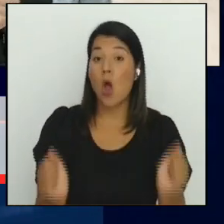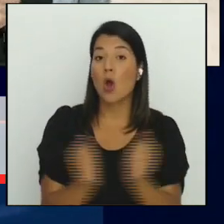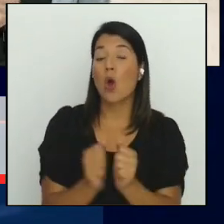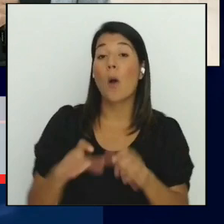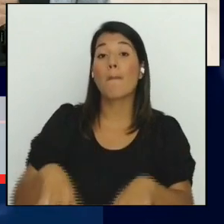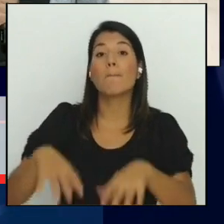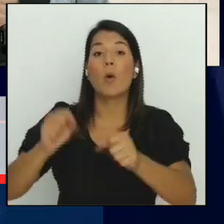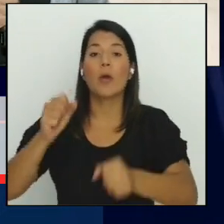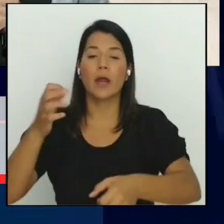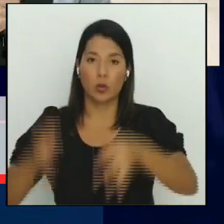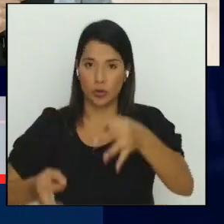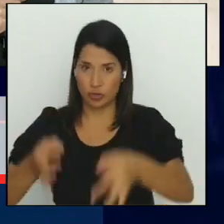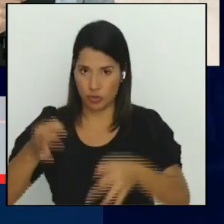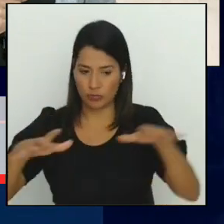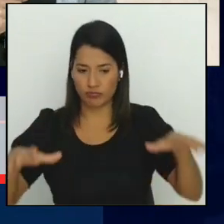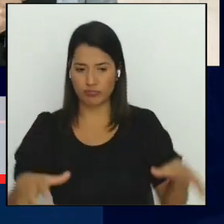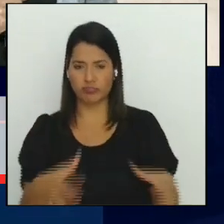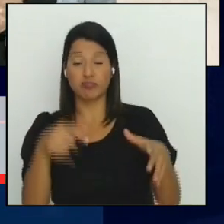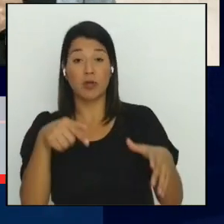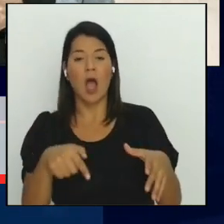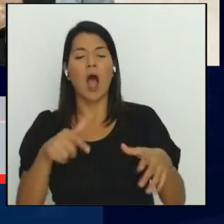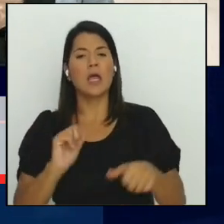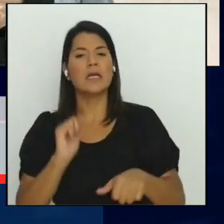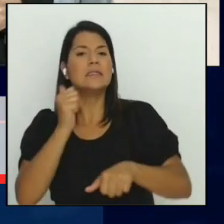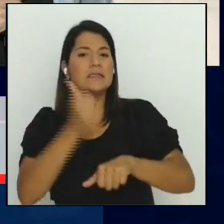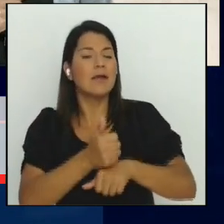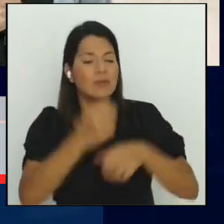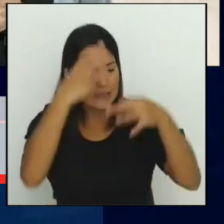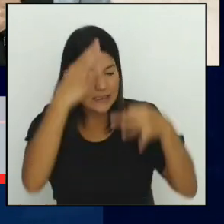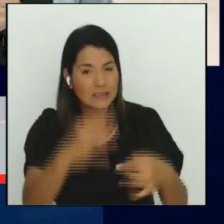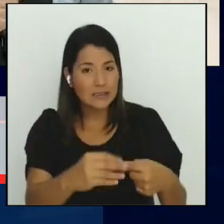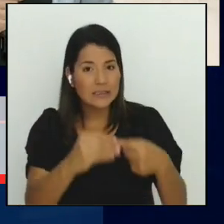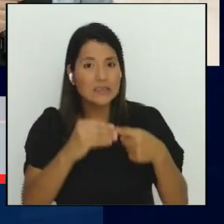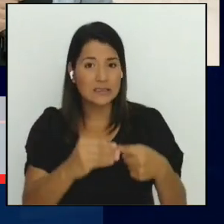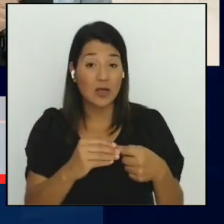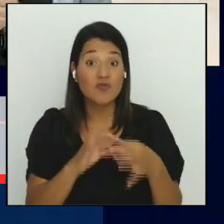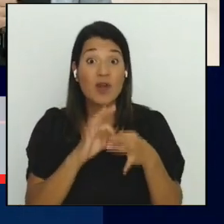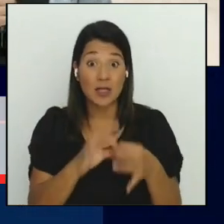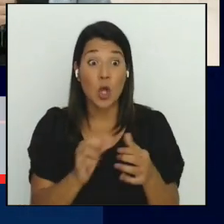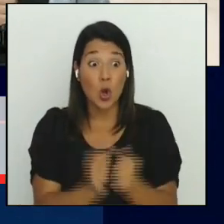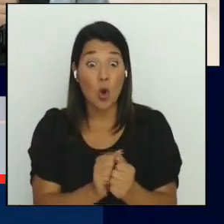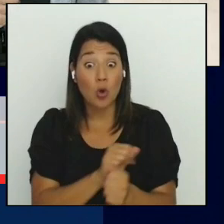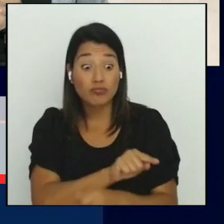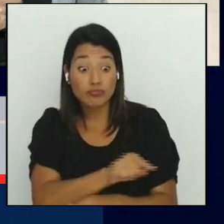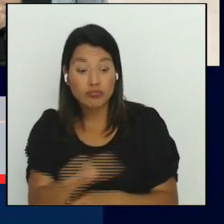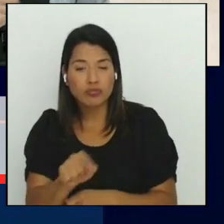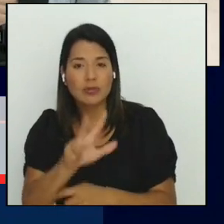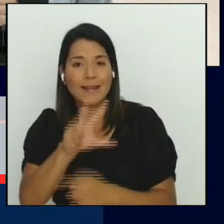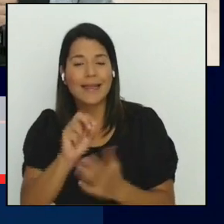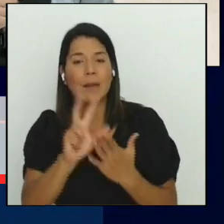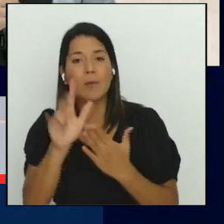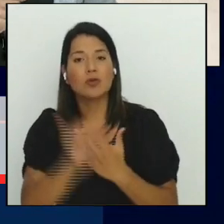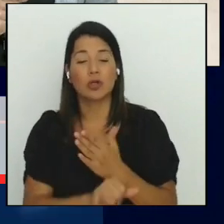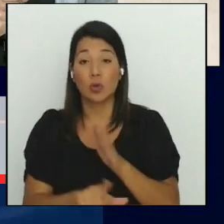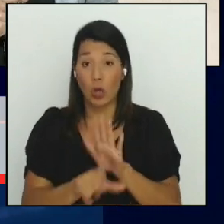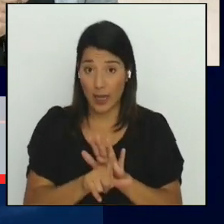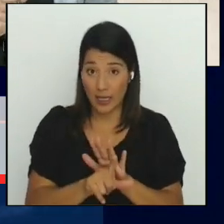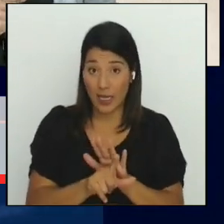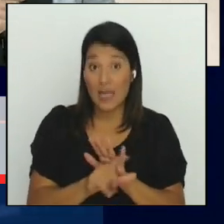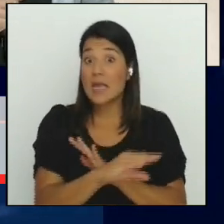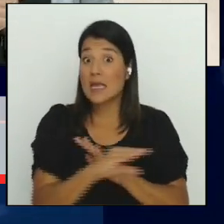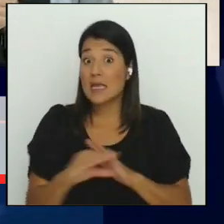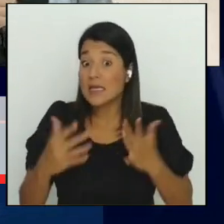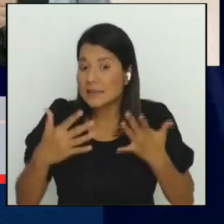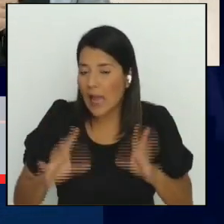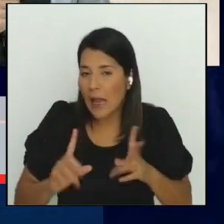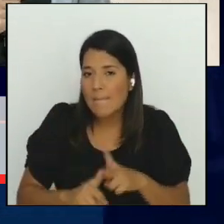establecieron prioridades con respecto a esos proyectos de ley y se estaría dando paso a cinco iniciativas que como usted lo